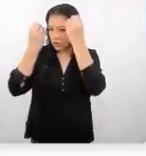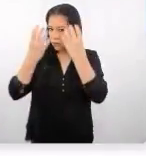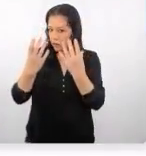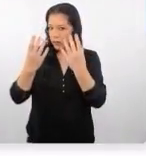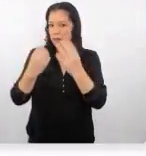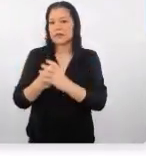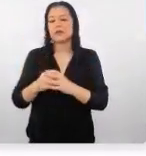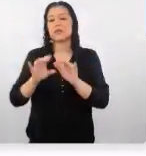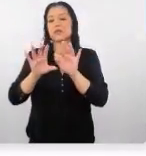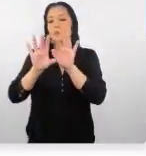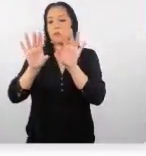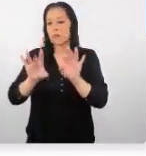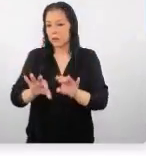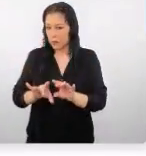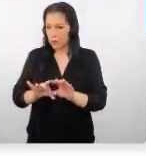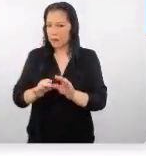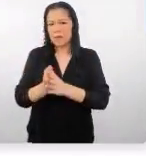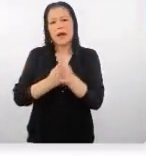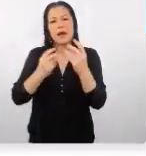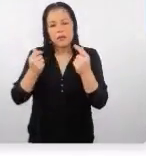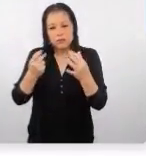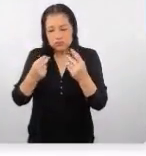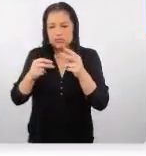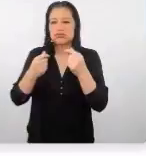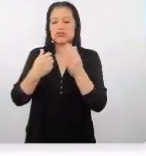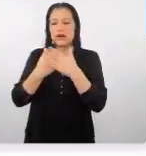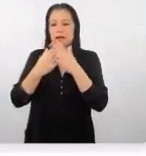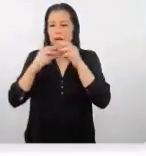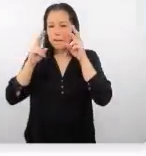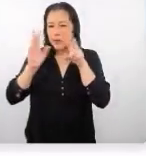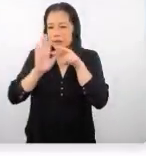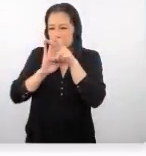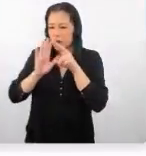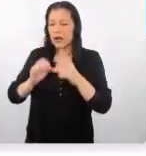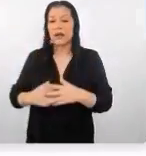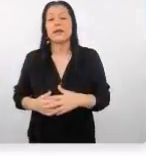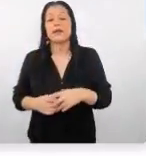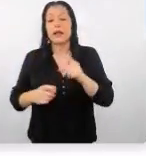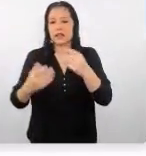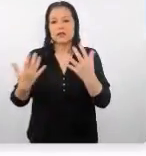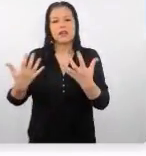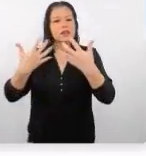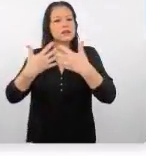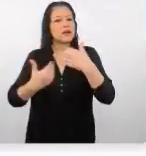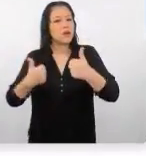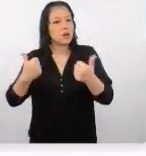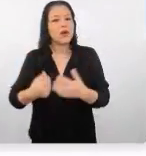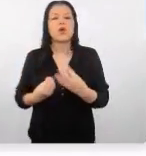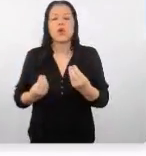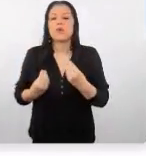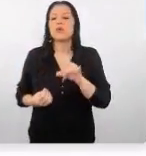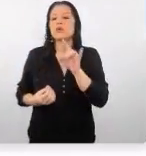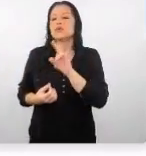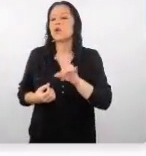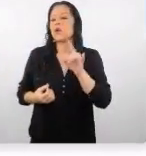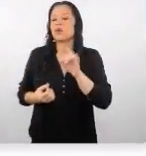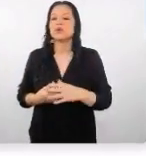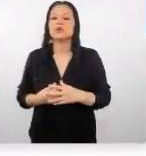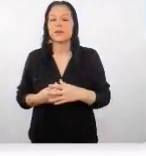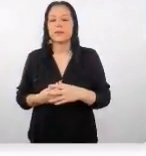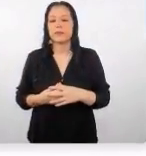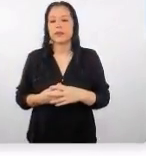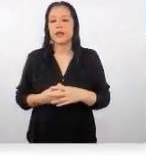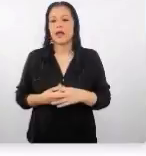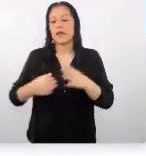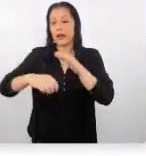digital bastante dinámico, rápido. De hecho, y eso está relacionado mucho con el consumo de este